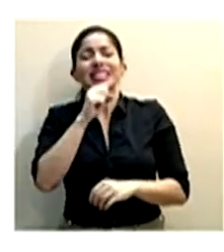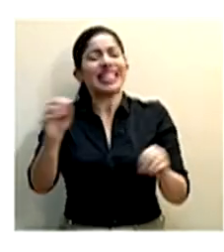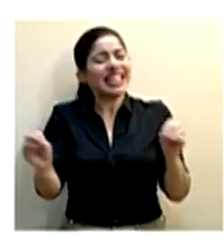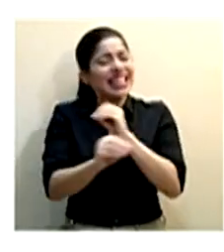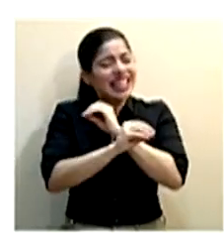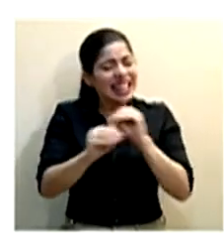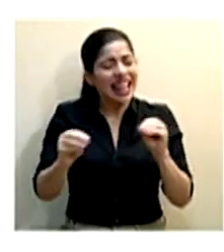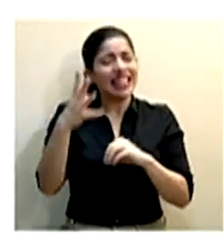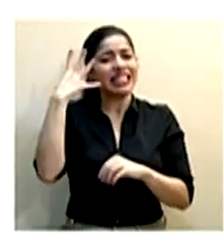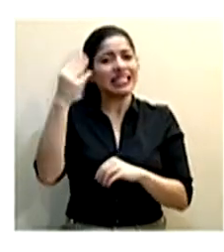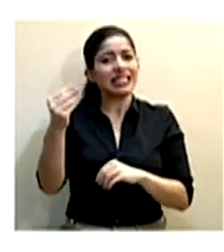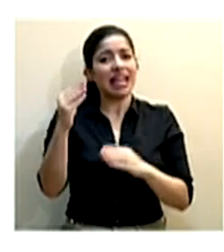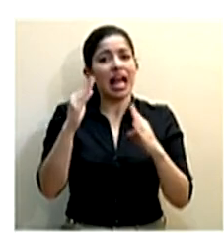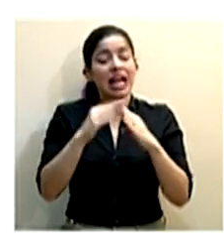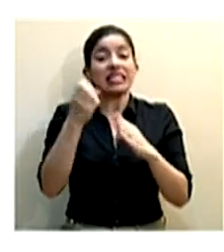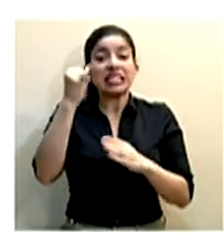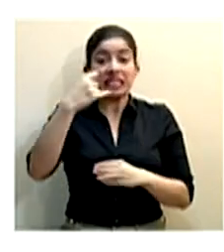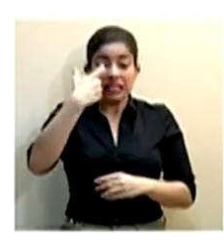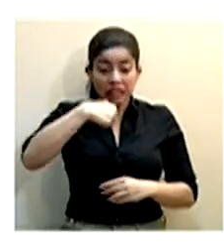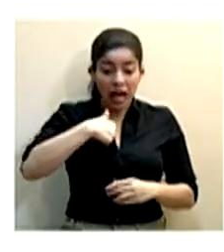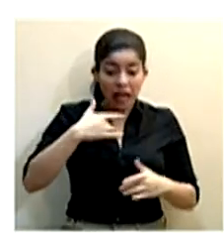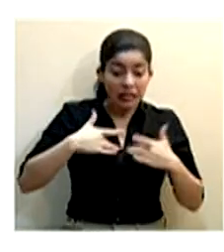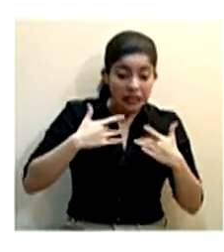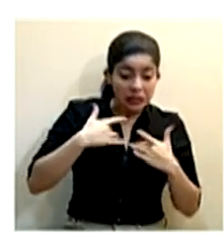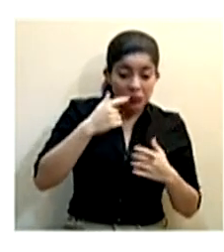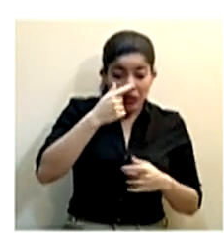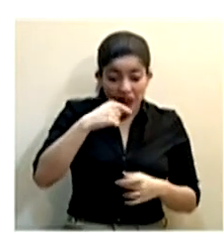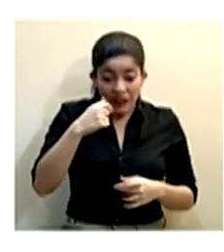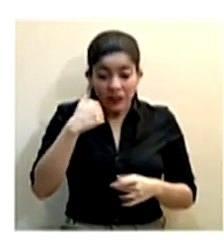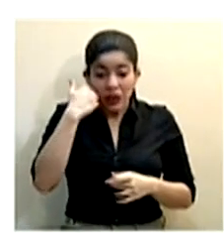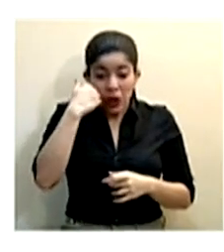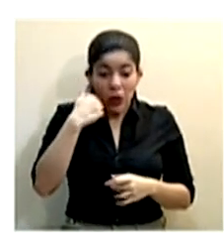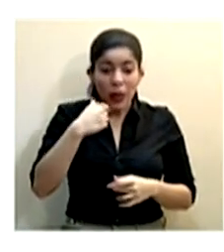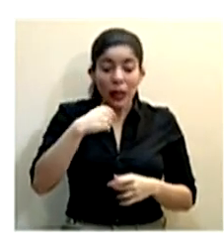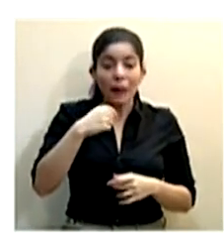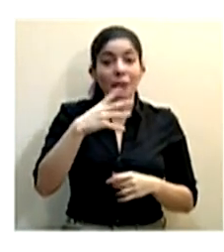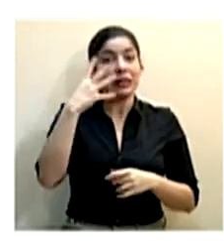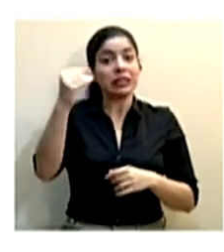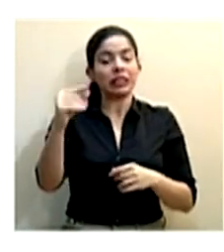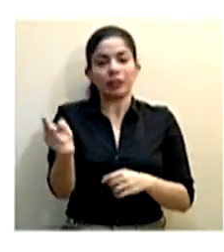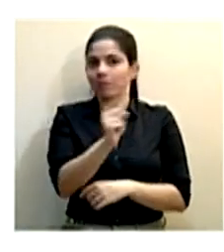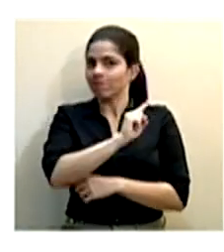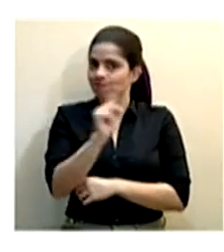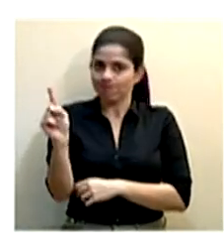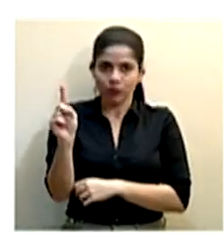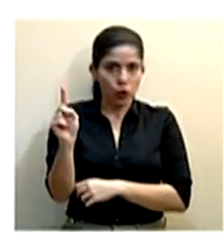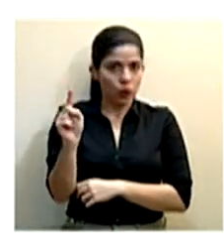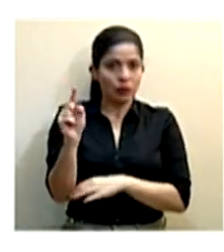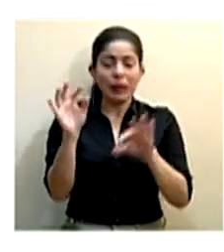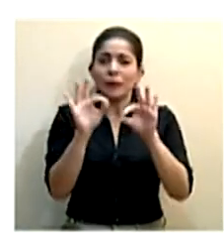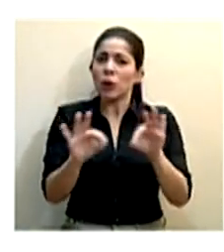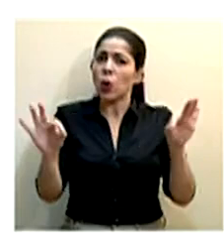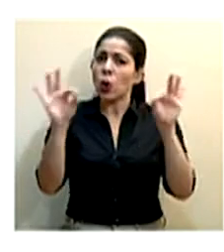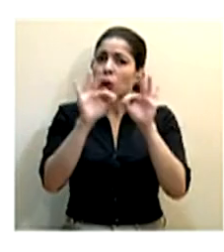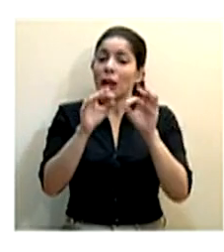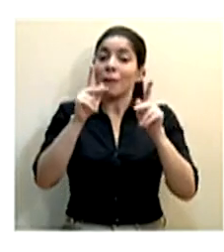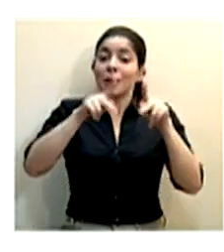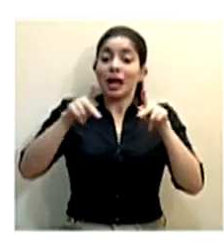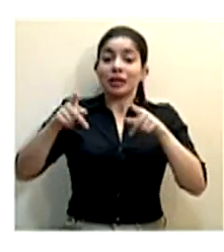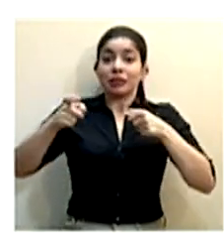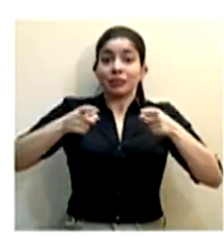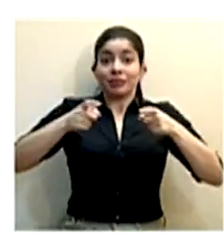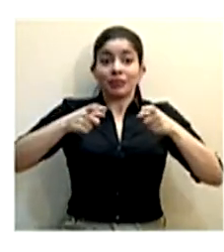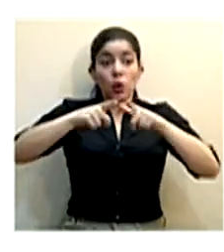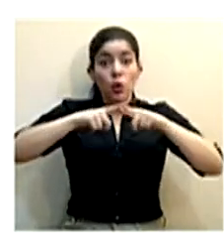salir de su casa si está con síntomas de resfrio o gripe. Y eso es muy importante que las personas administradoras de los